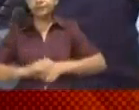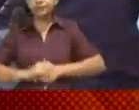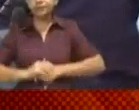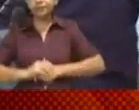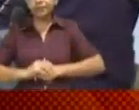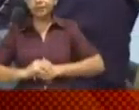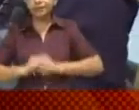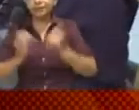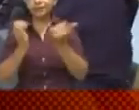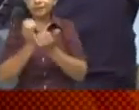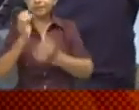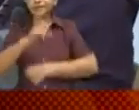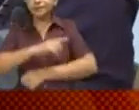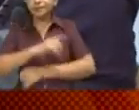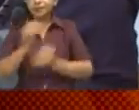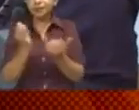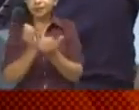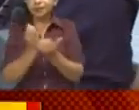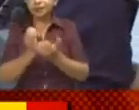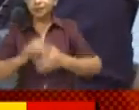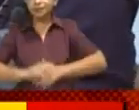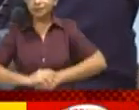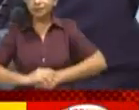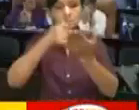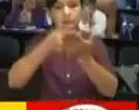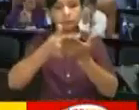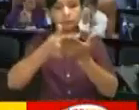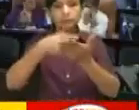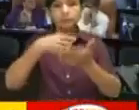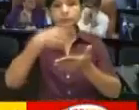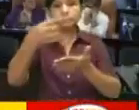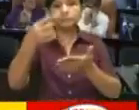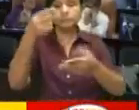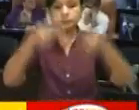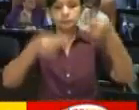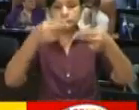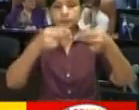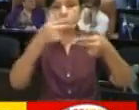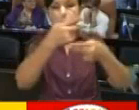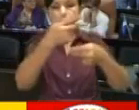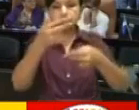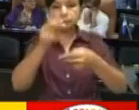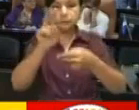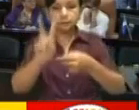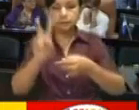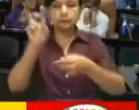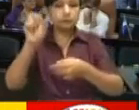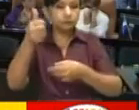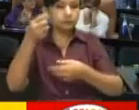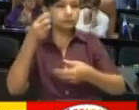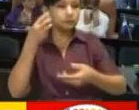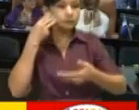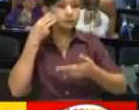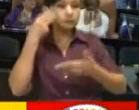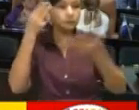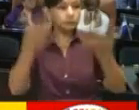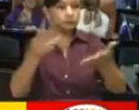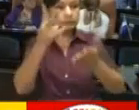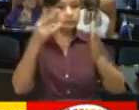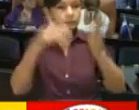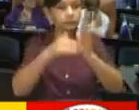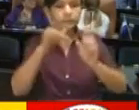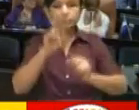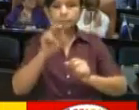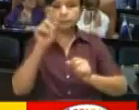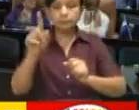Asamblea Nacional propusieron reformar nueve artículos de la Ley 331, Ley Electoral, en base según ellos a las experiencias que dejaron las